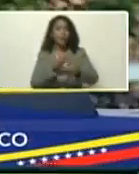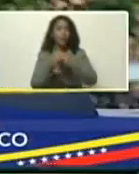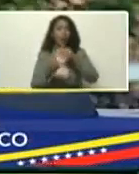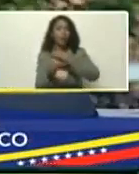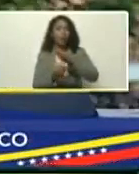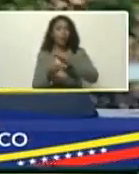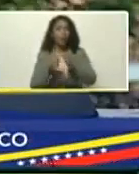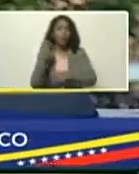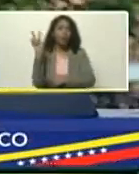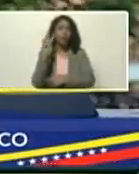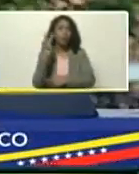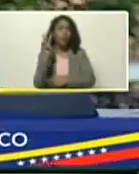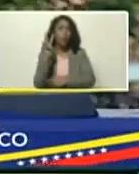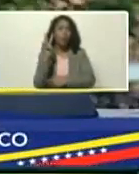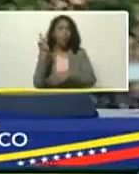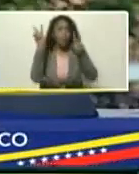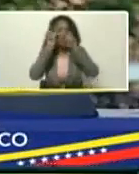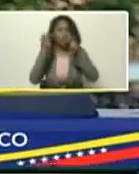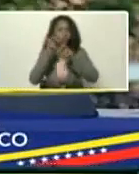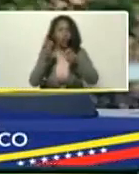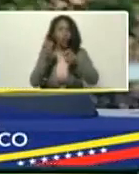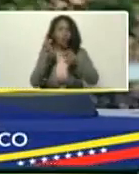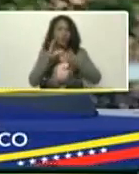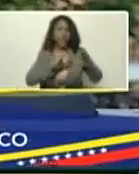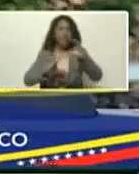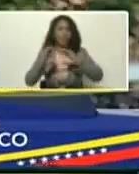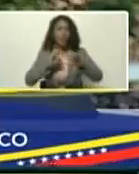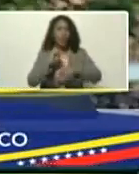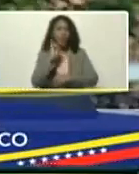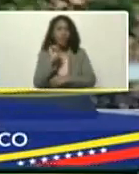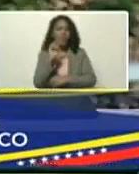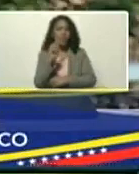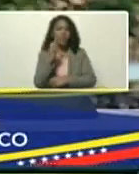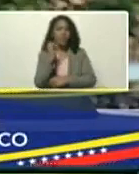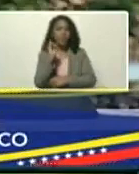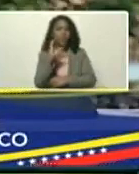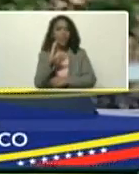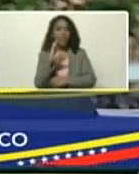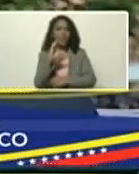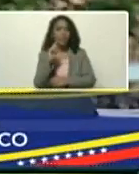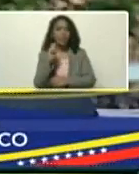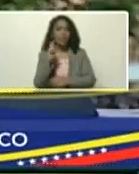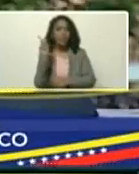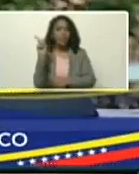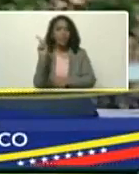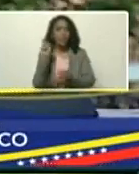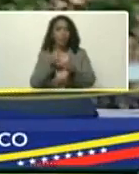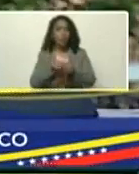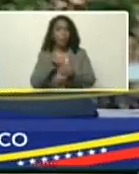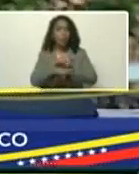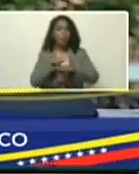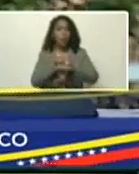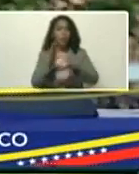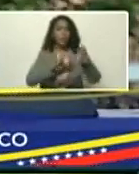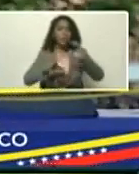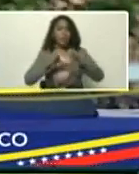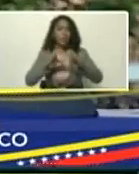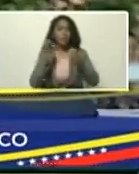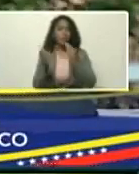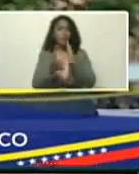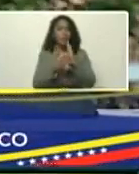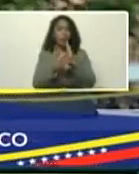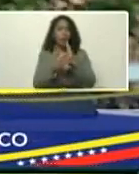instituto venezolano, de investigaciones científicas, el IBI, ente adscrito, del ministerio, de ciencia y tecnología,